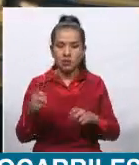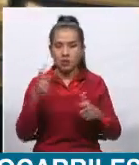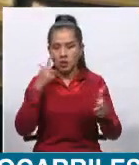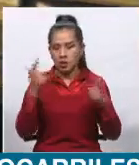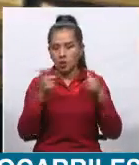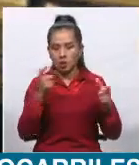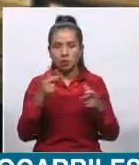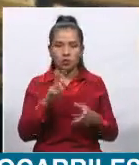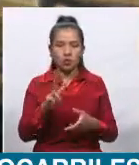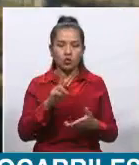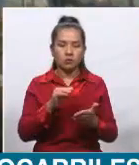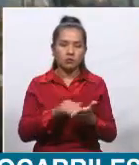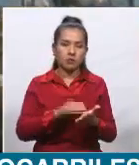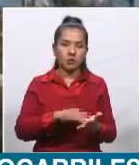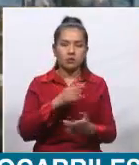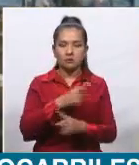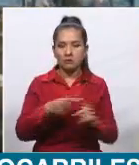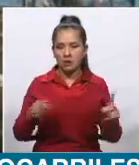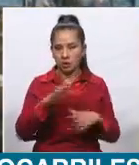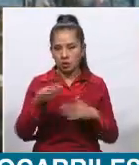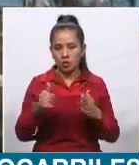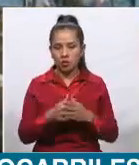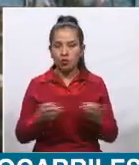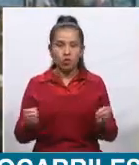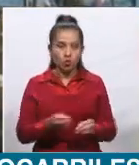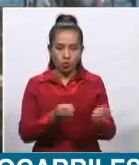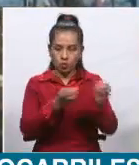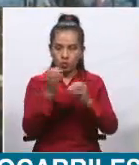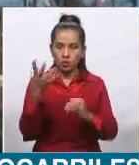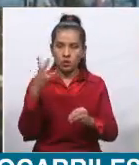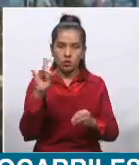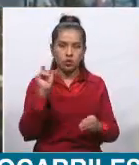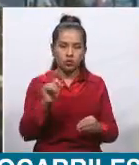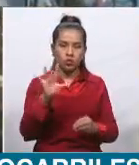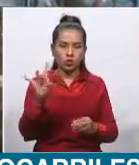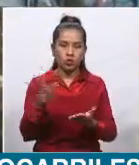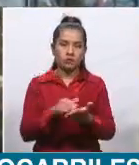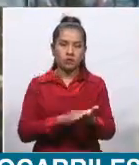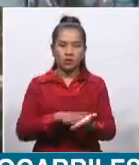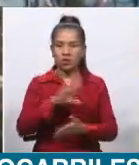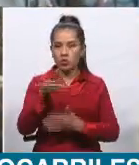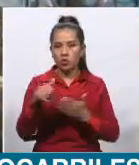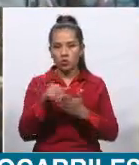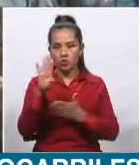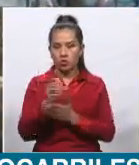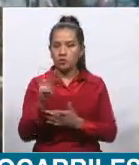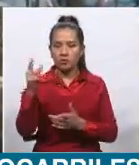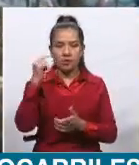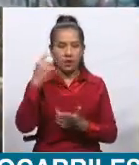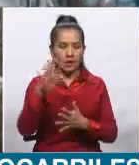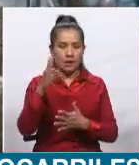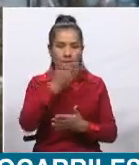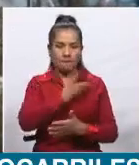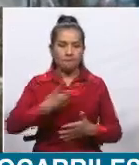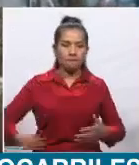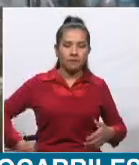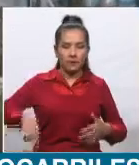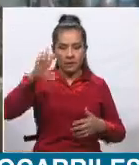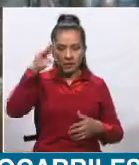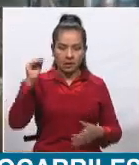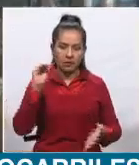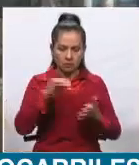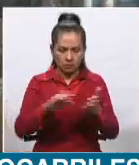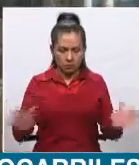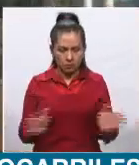millones de bolivianos. Con eso son 18.8 millones de bolivianos que el presidente Lucho está inyectando en este proyecto de